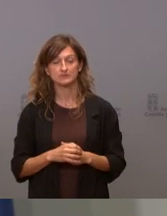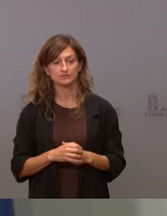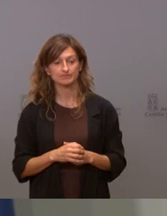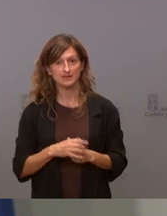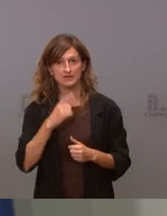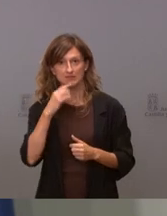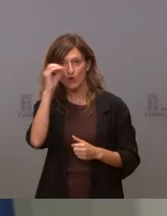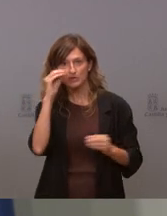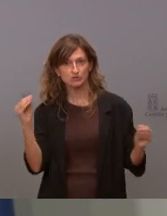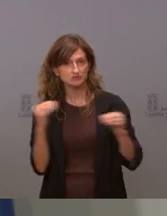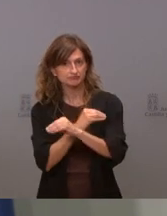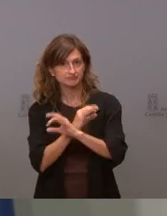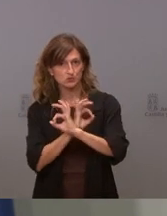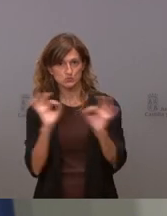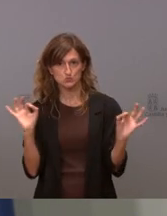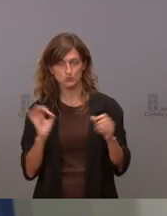discrepancia.